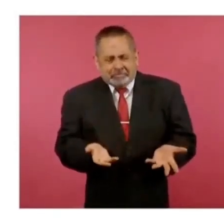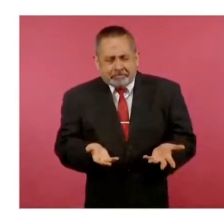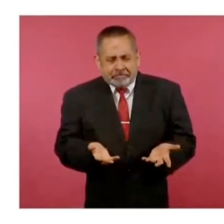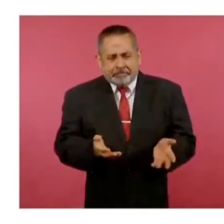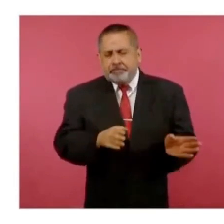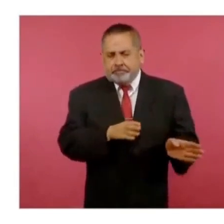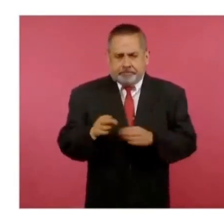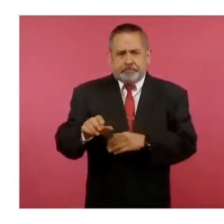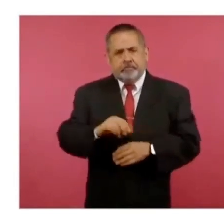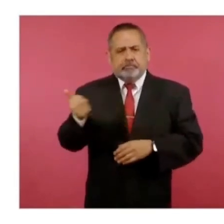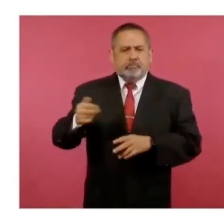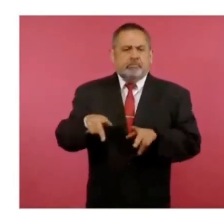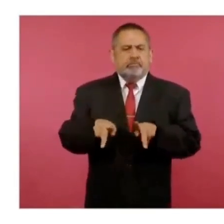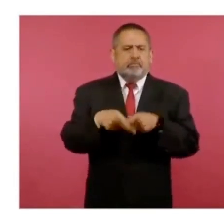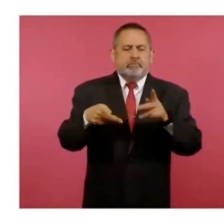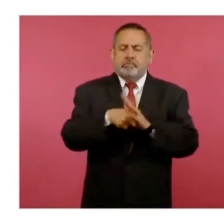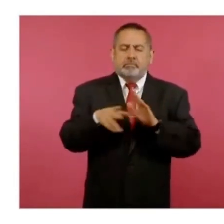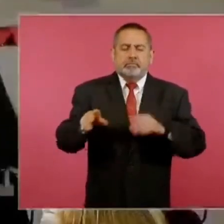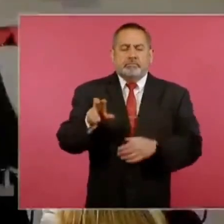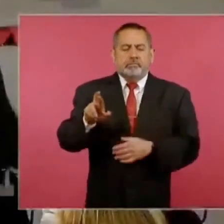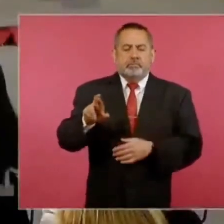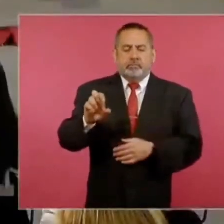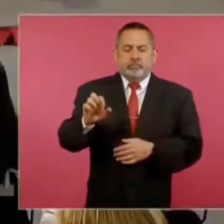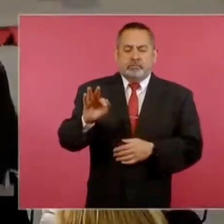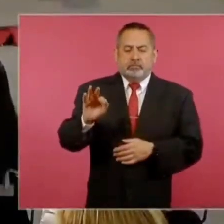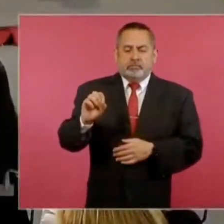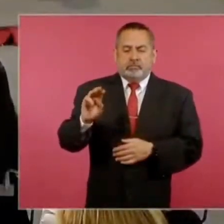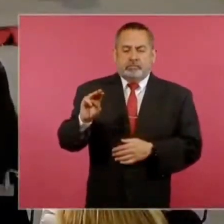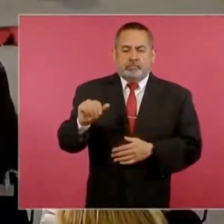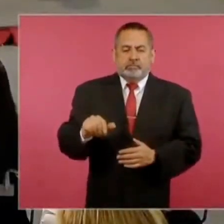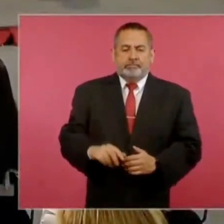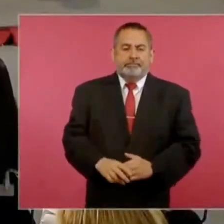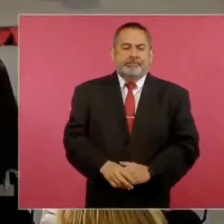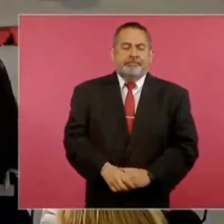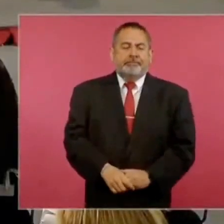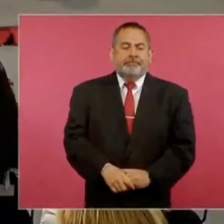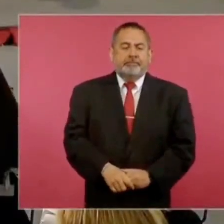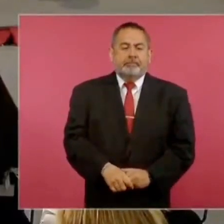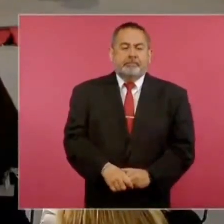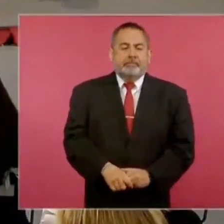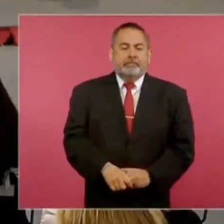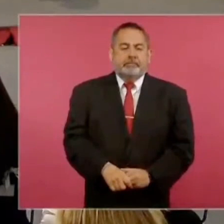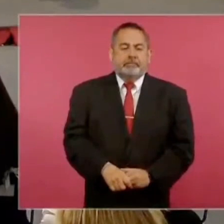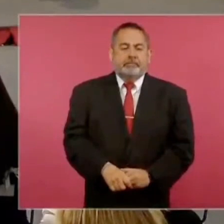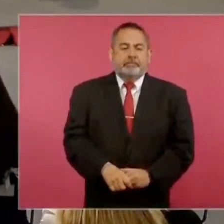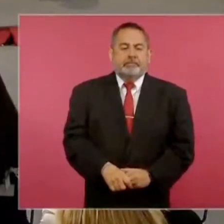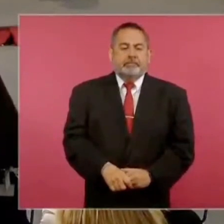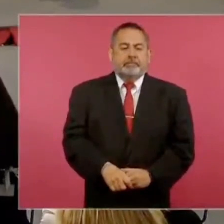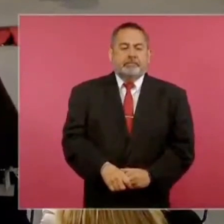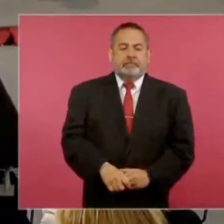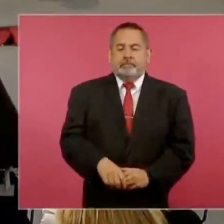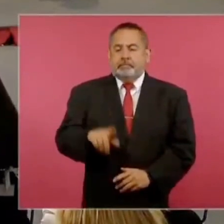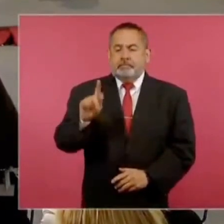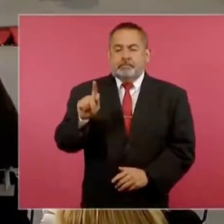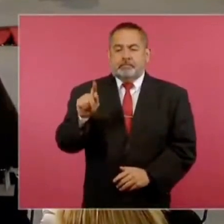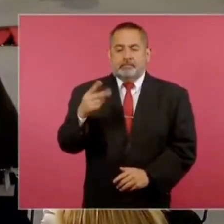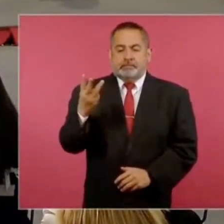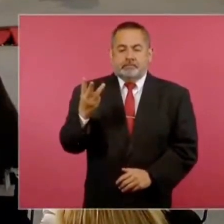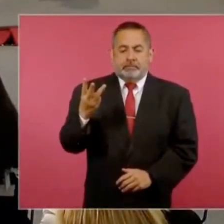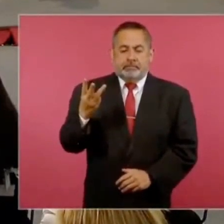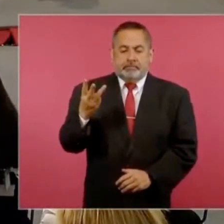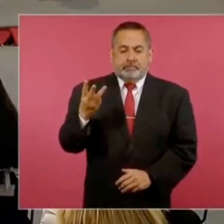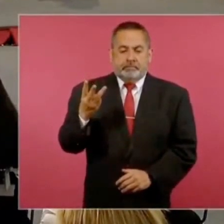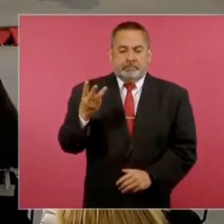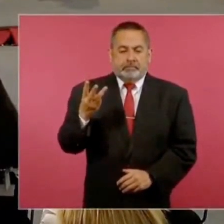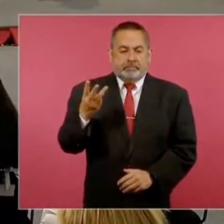Reforma, 73 a